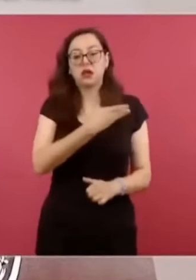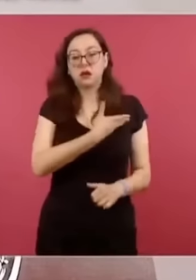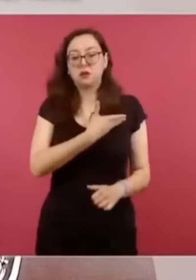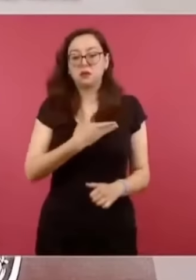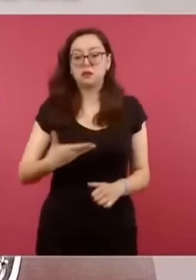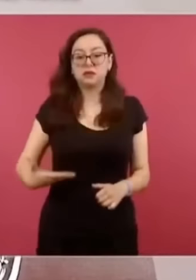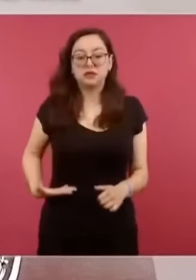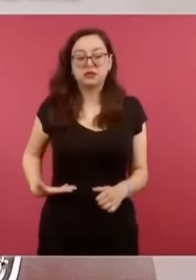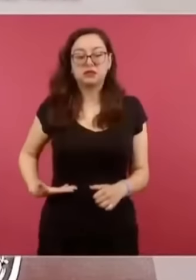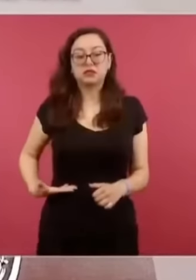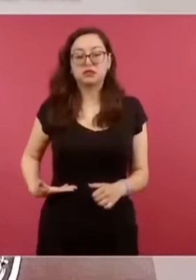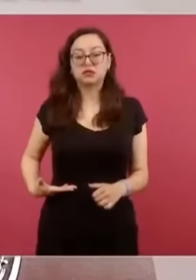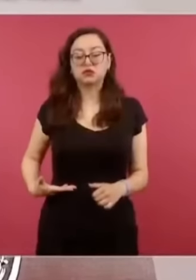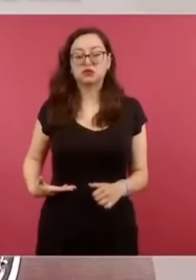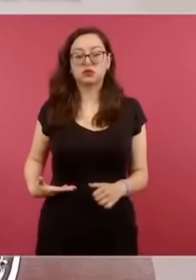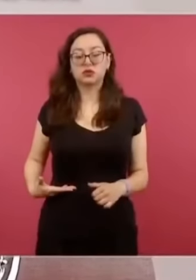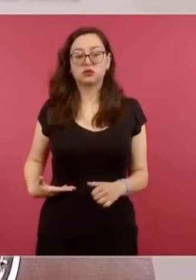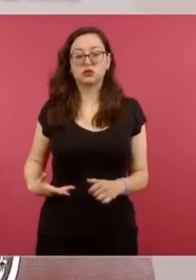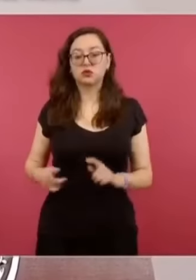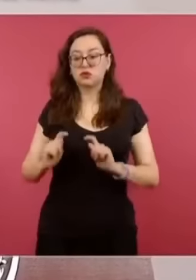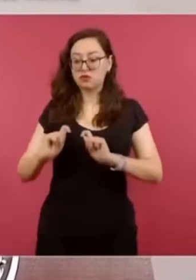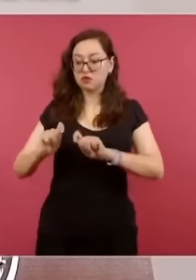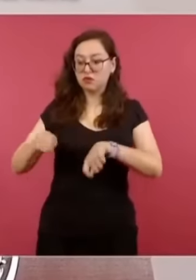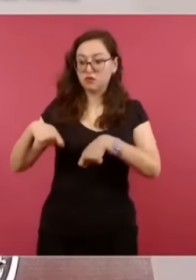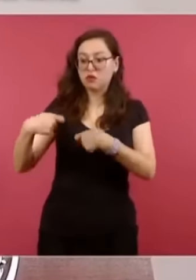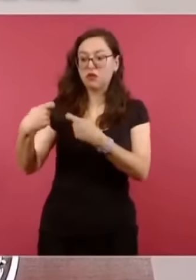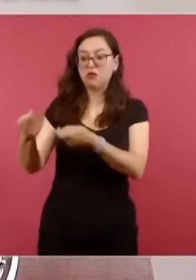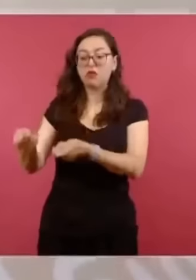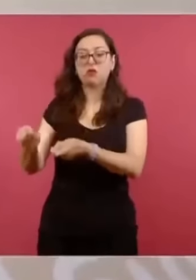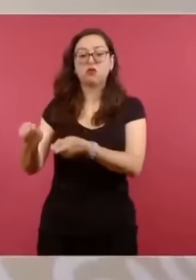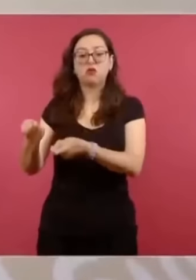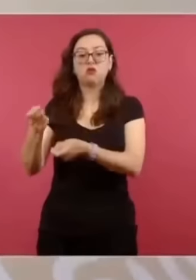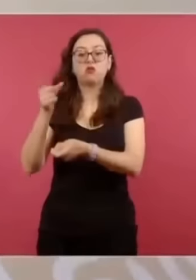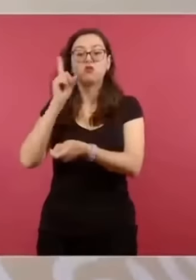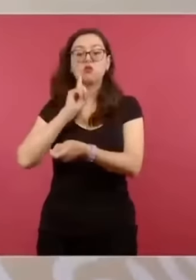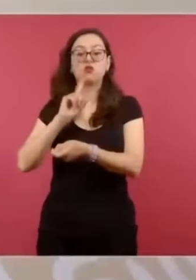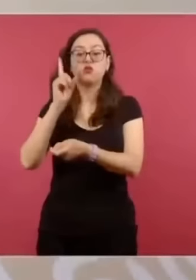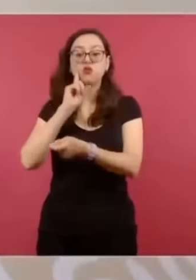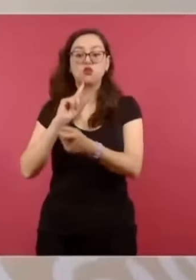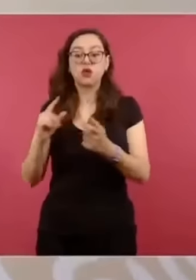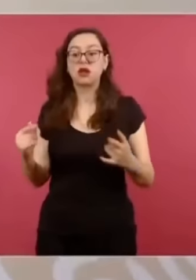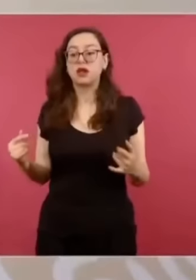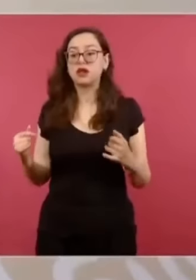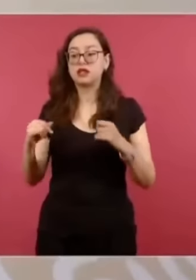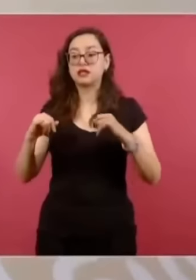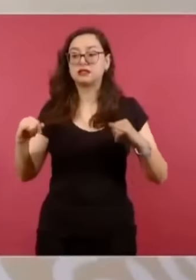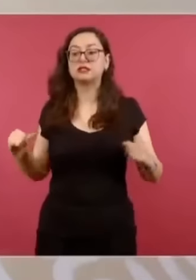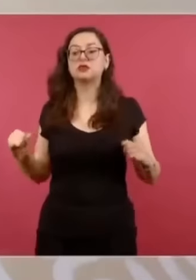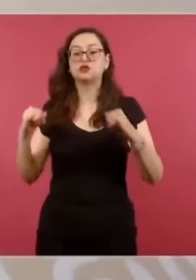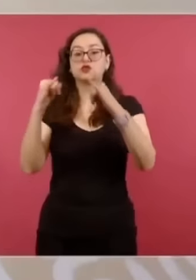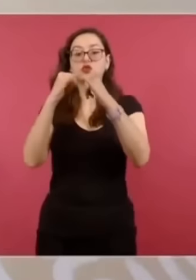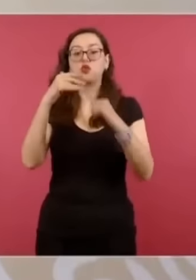instituto para combatir la corrupción, la